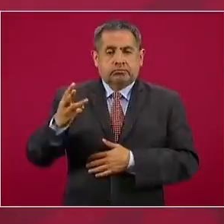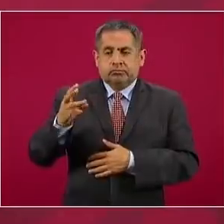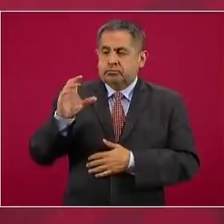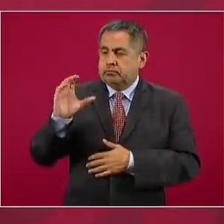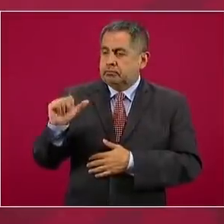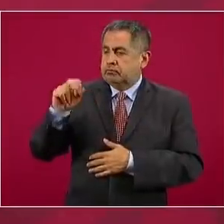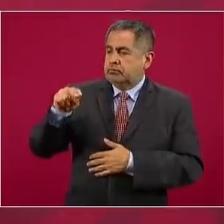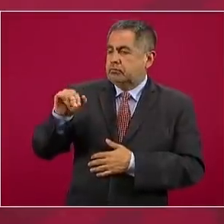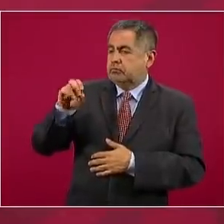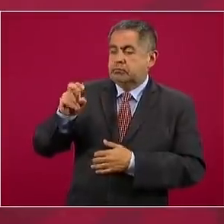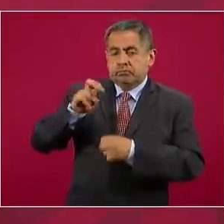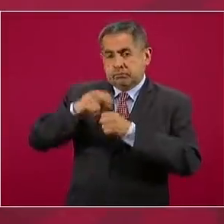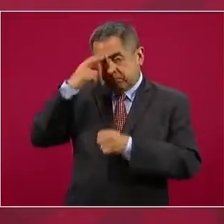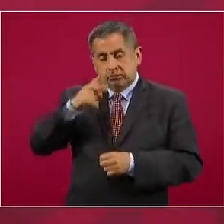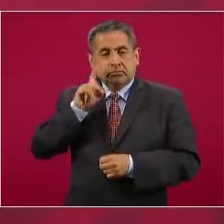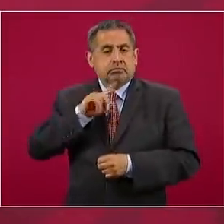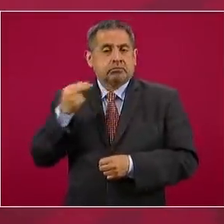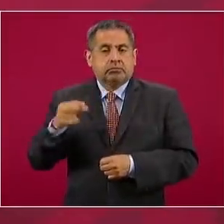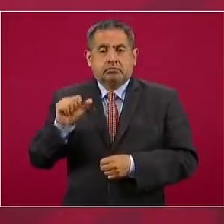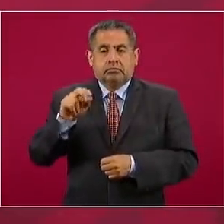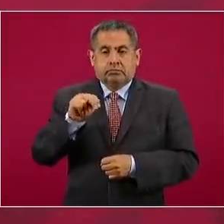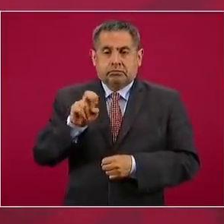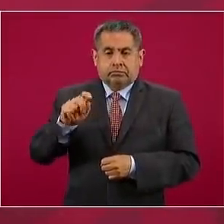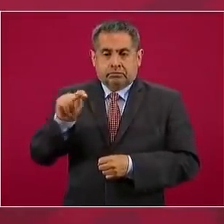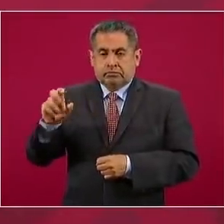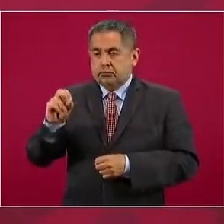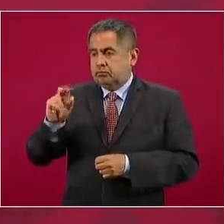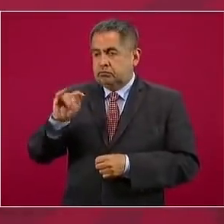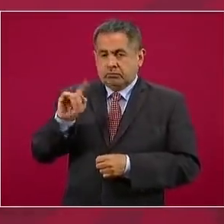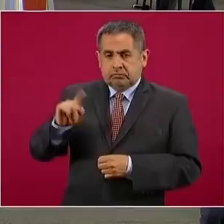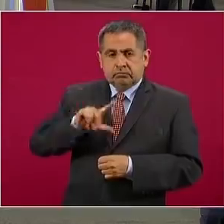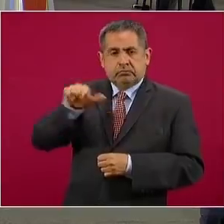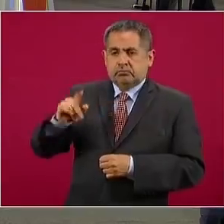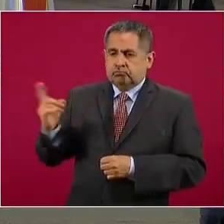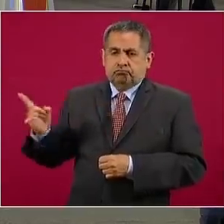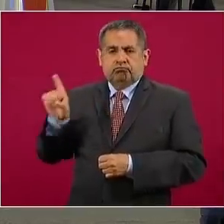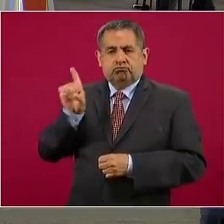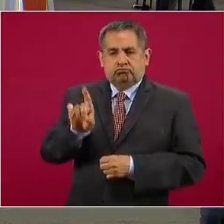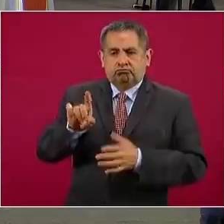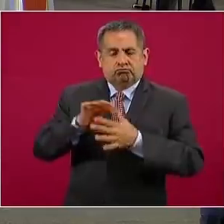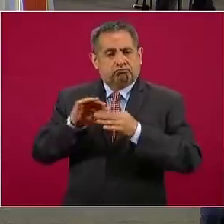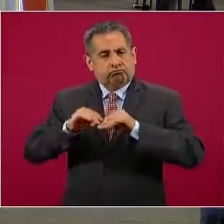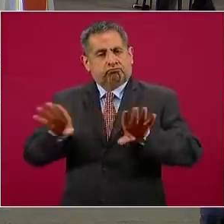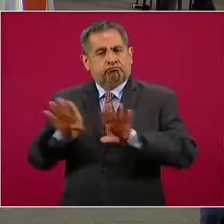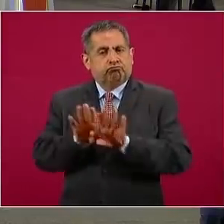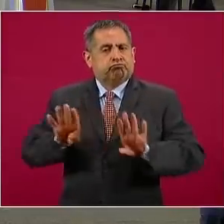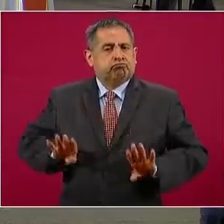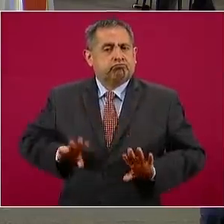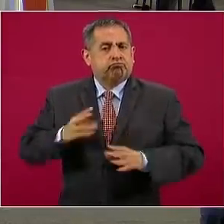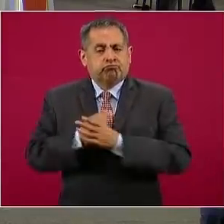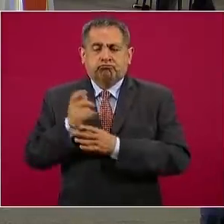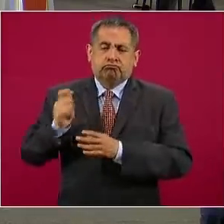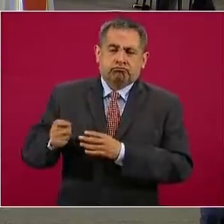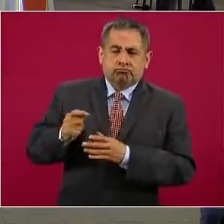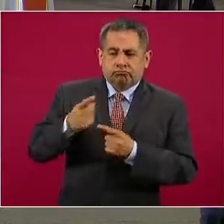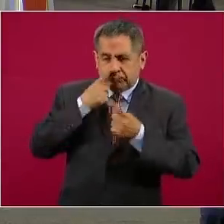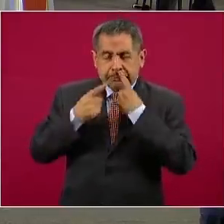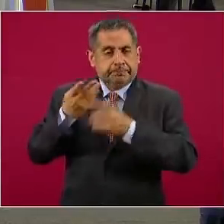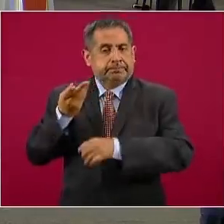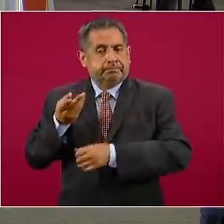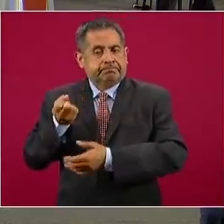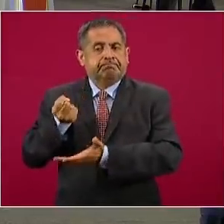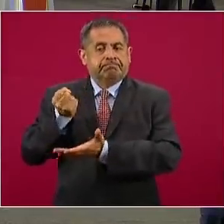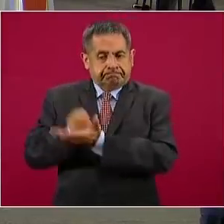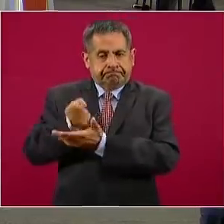CanSino en México, que es Annette Ortiz, y en un momento más nos va a compartir las características de este estudio autorizado por la